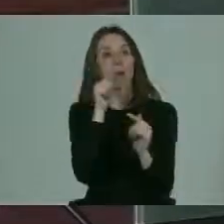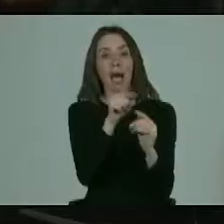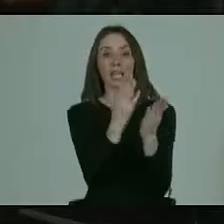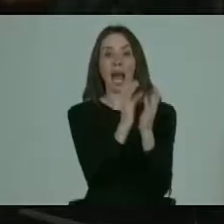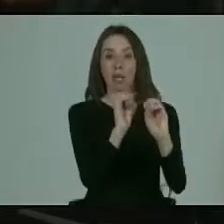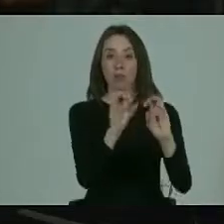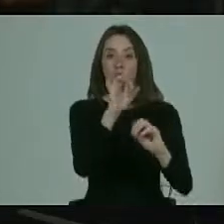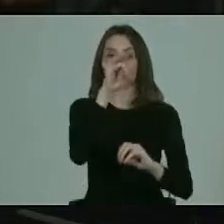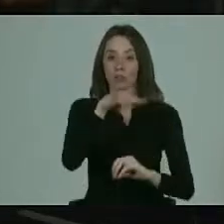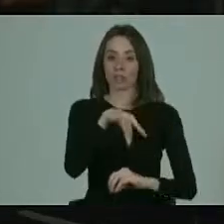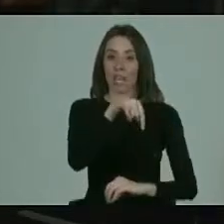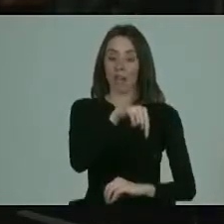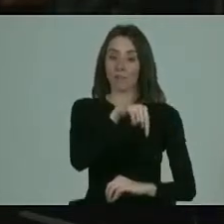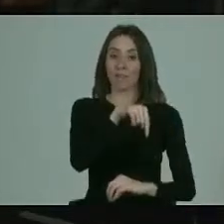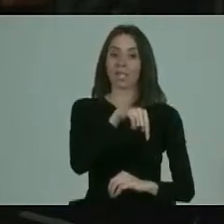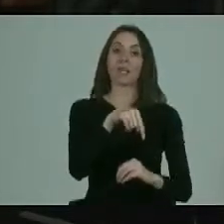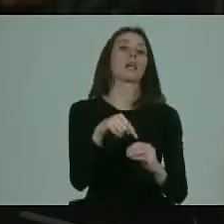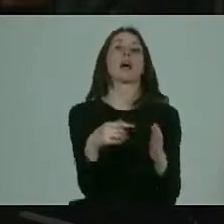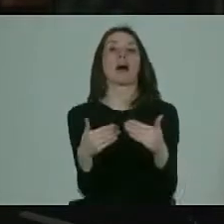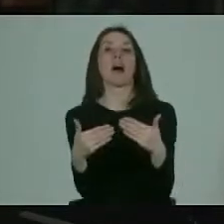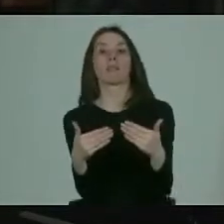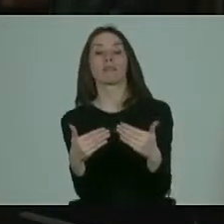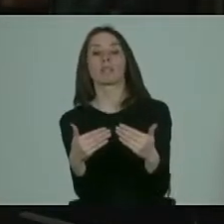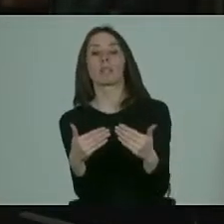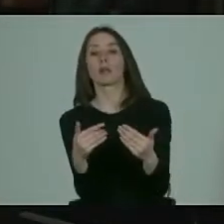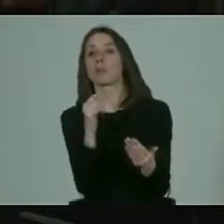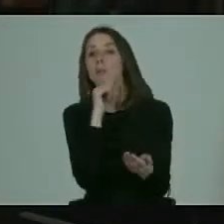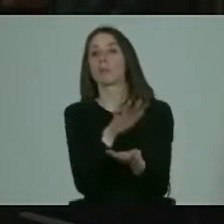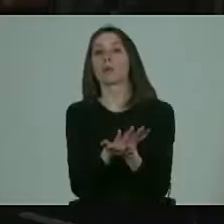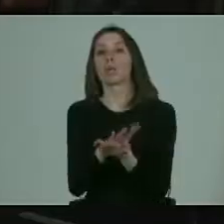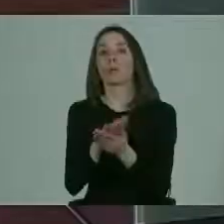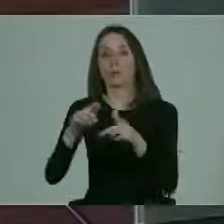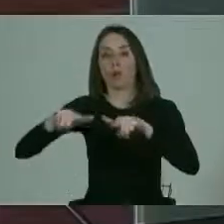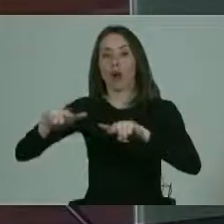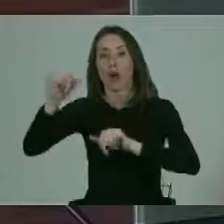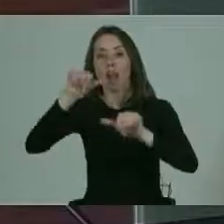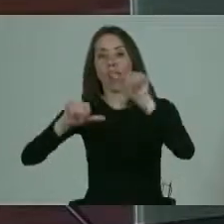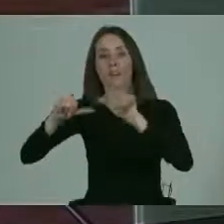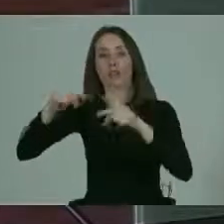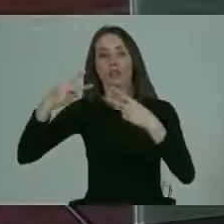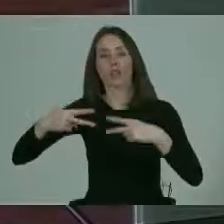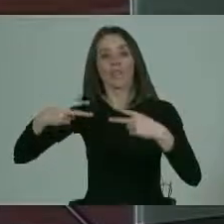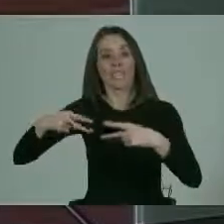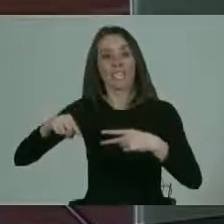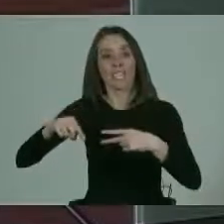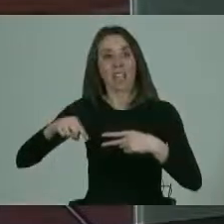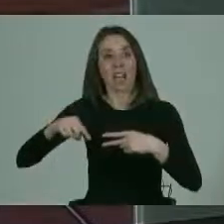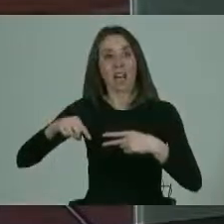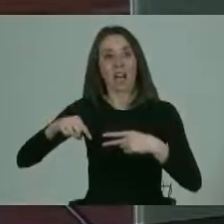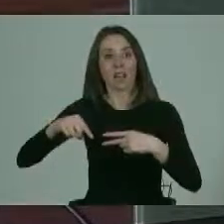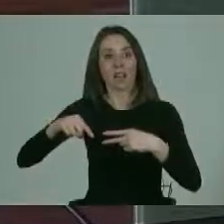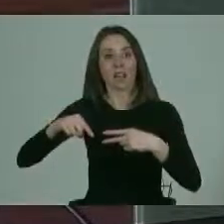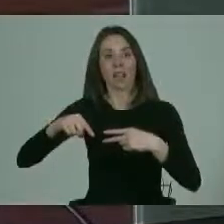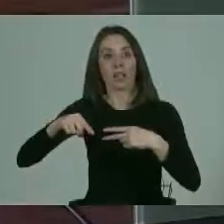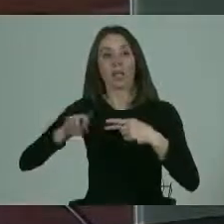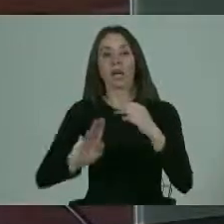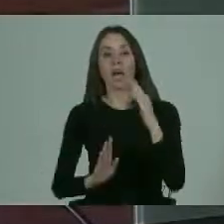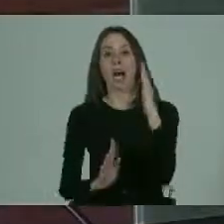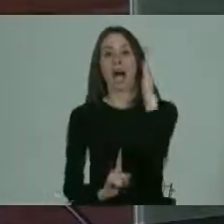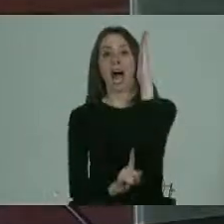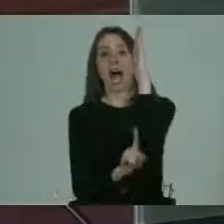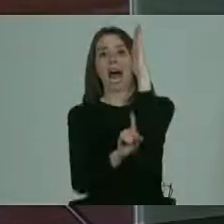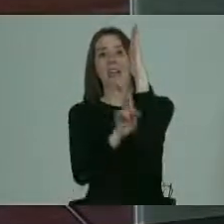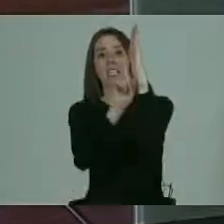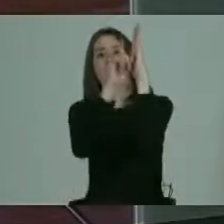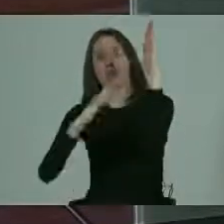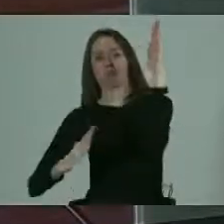educacionales de repente hay por ejemplo tenemos unos laboratorios aquí en Viña que están en una cosa escarpada altísima